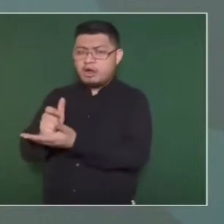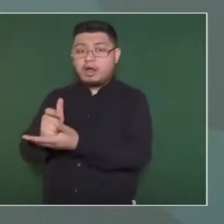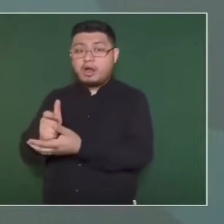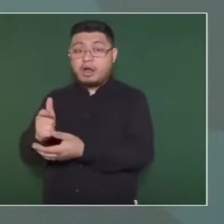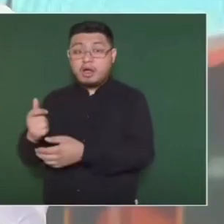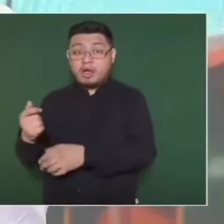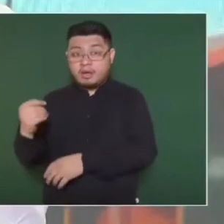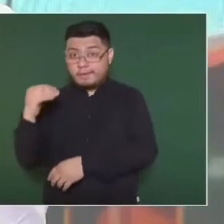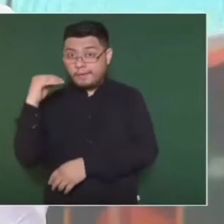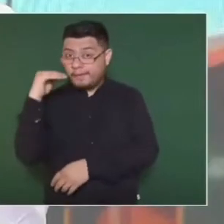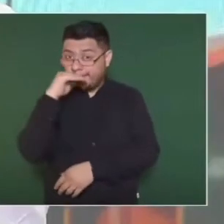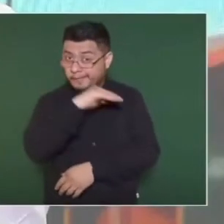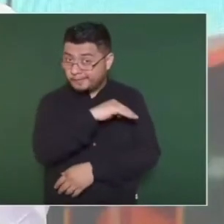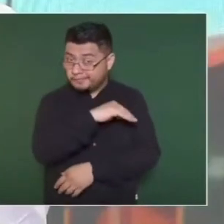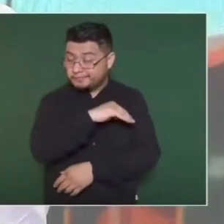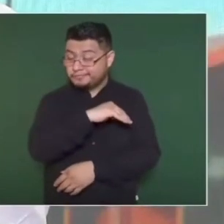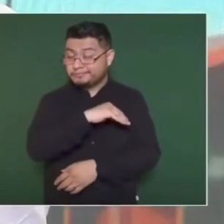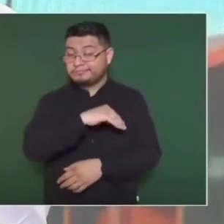les cobre.